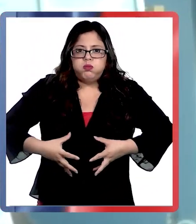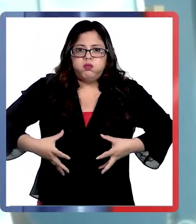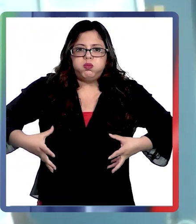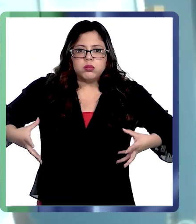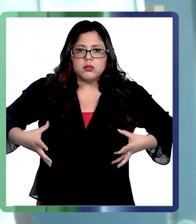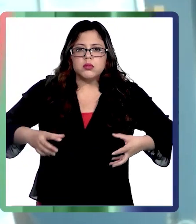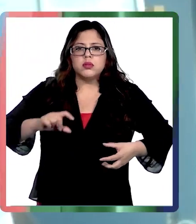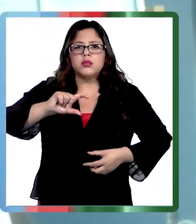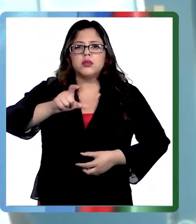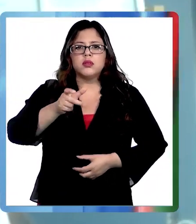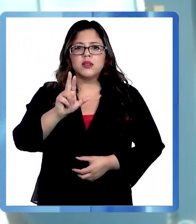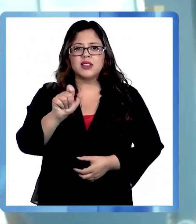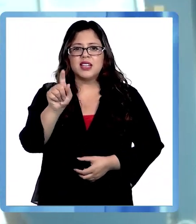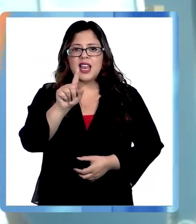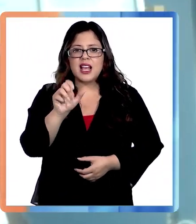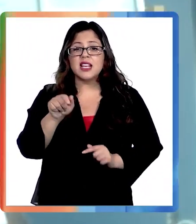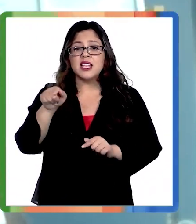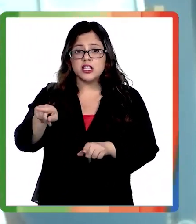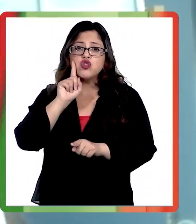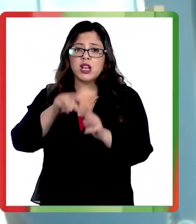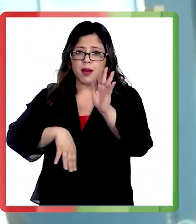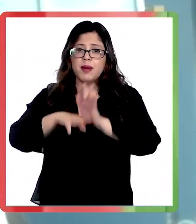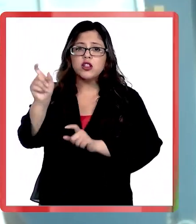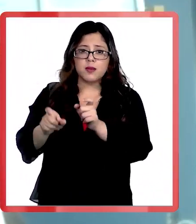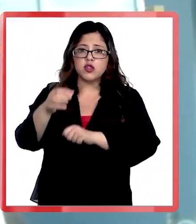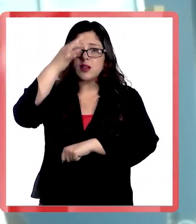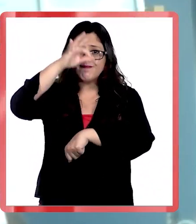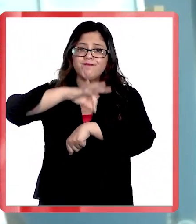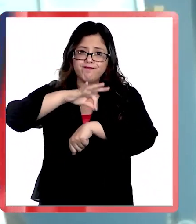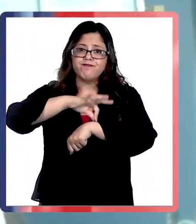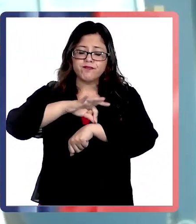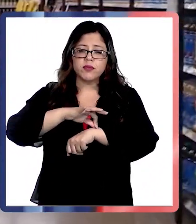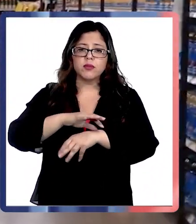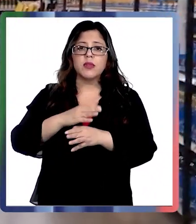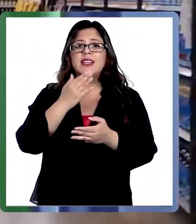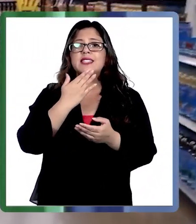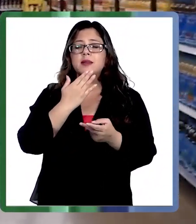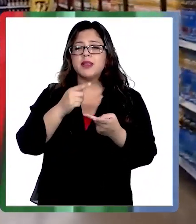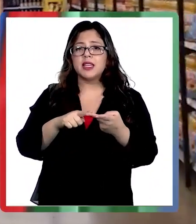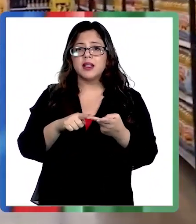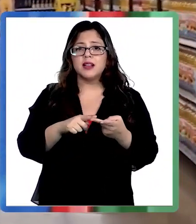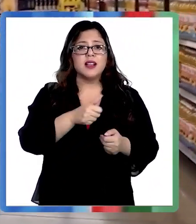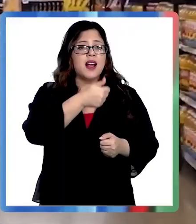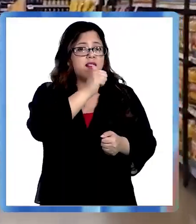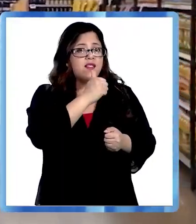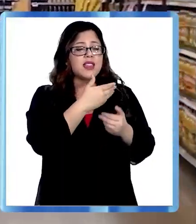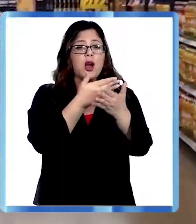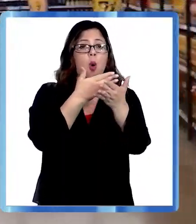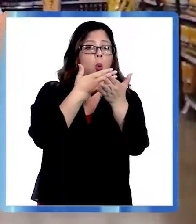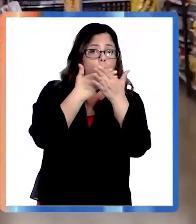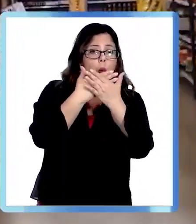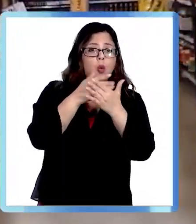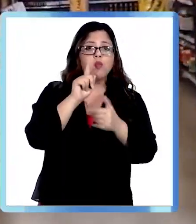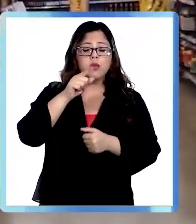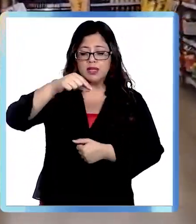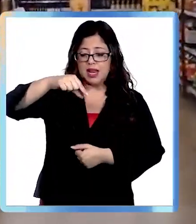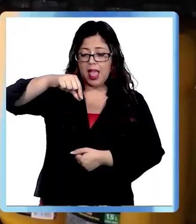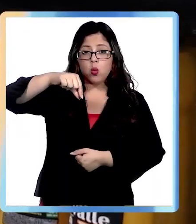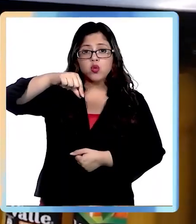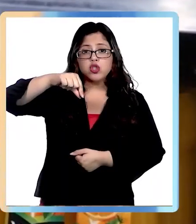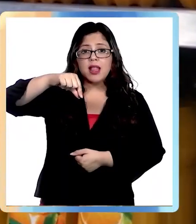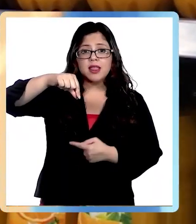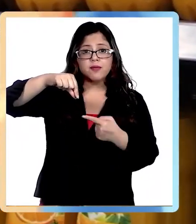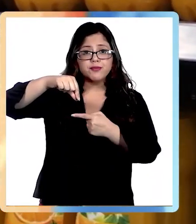problema que nos tiene a casi toda la población enferma. Y por otro lado, las bebidas, jugos que tienen endulzante, tampoco